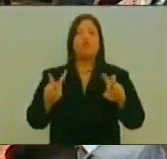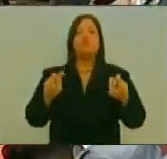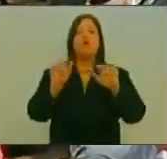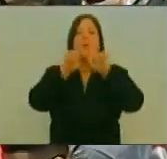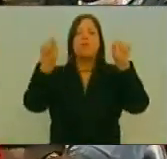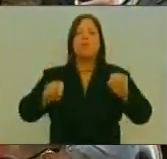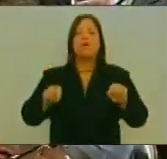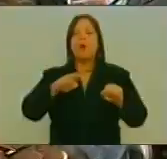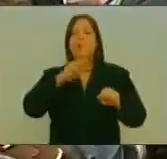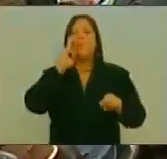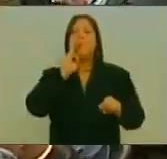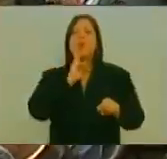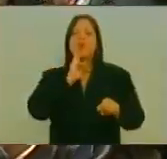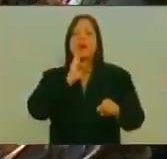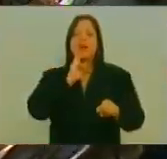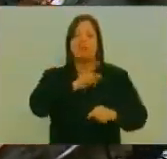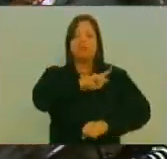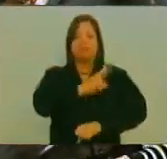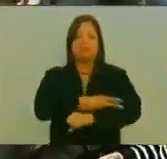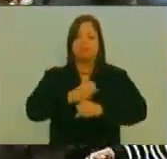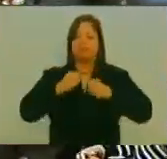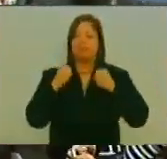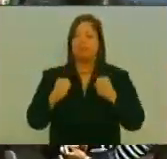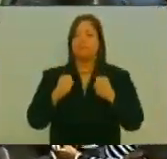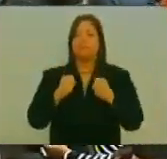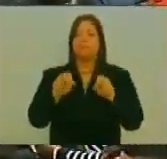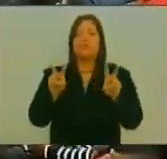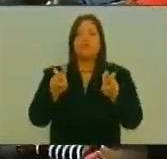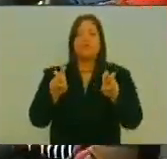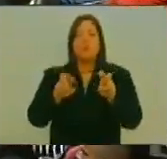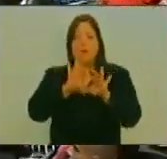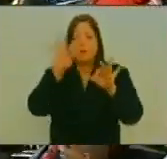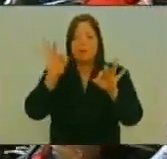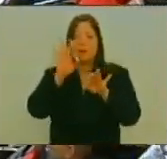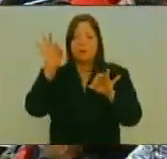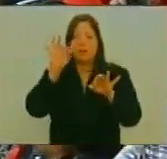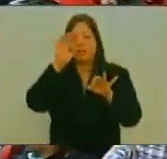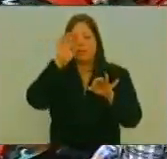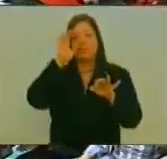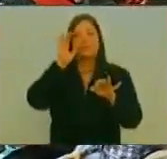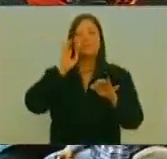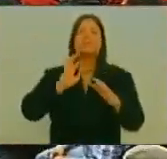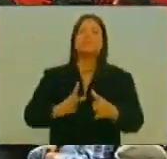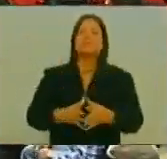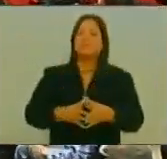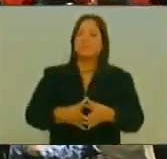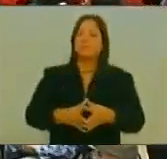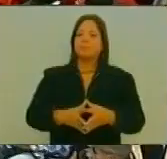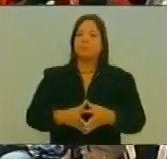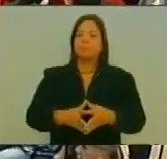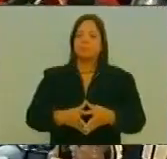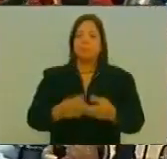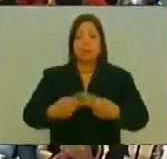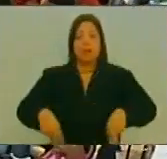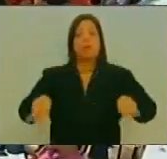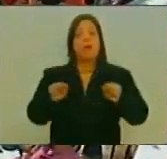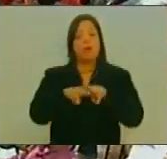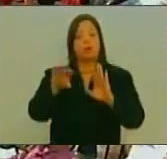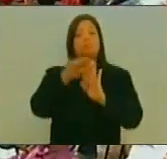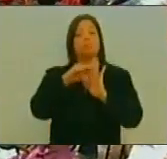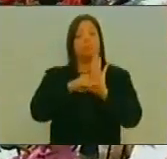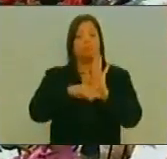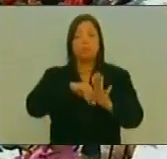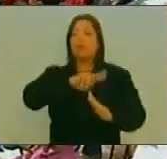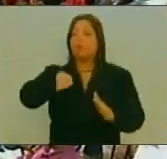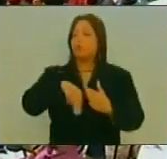Modelo Educativo Venezolano Y Forjar Las Nuevas Espiritualidades Valores Y Principios De